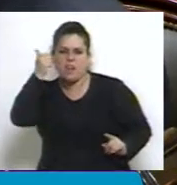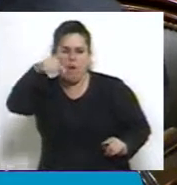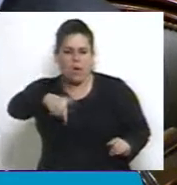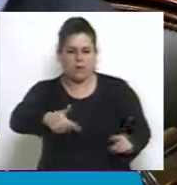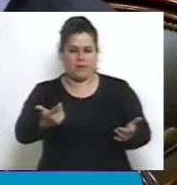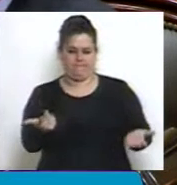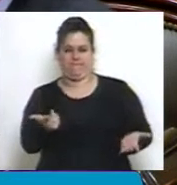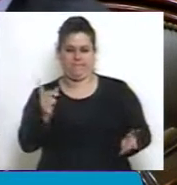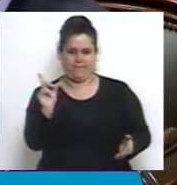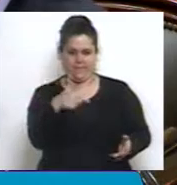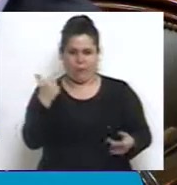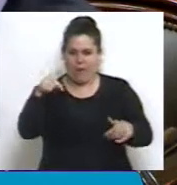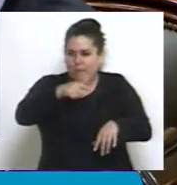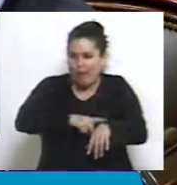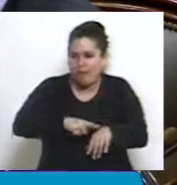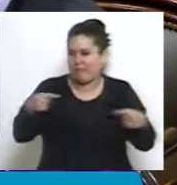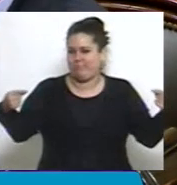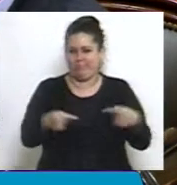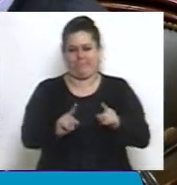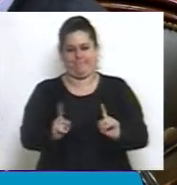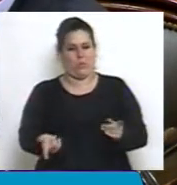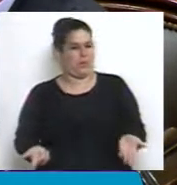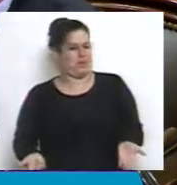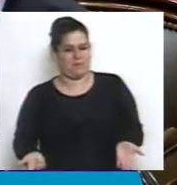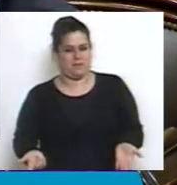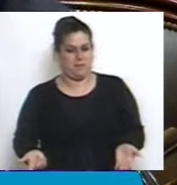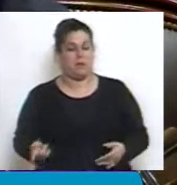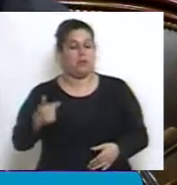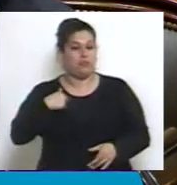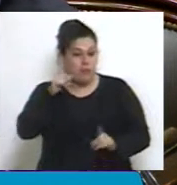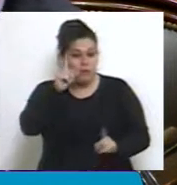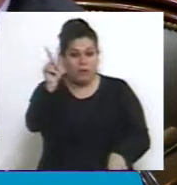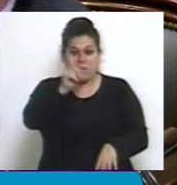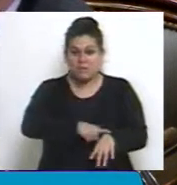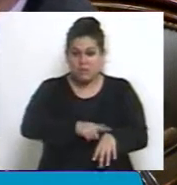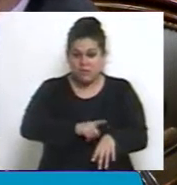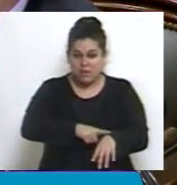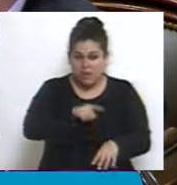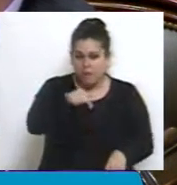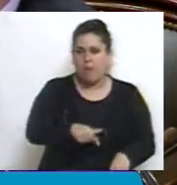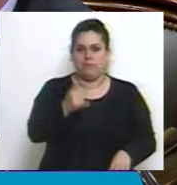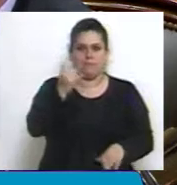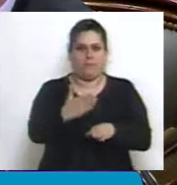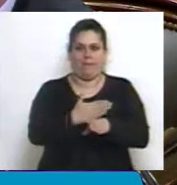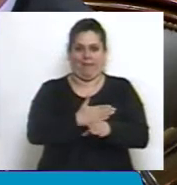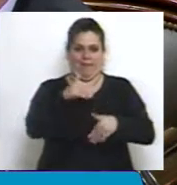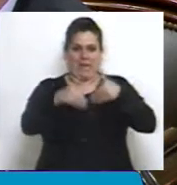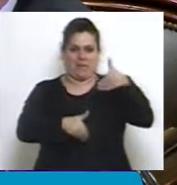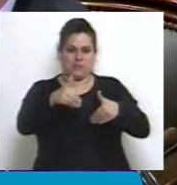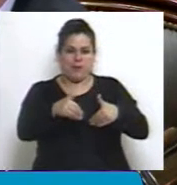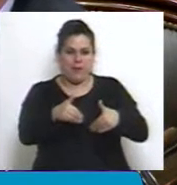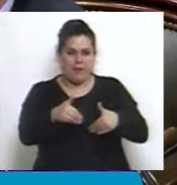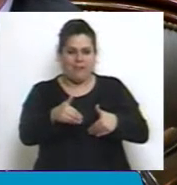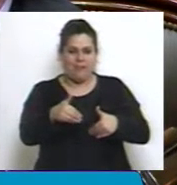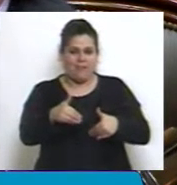claramente inoportuno. Yo creo que en este tiempo preelectoral ni siquiera en